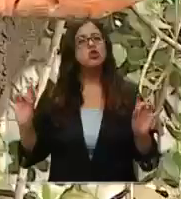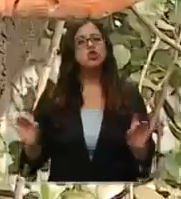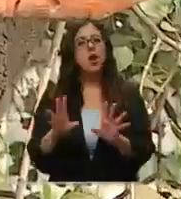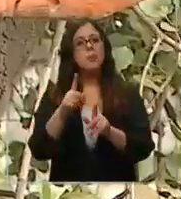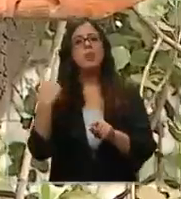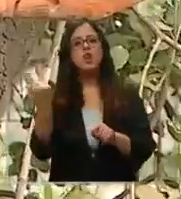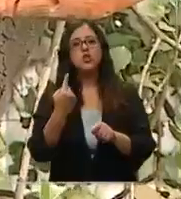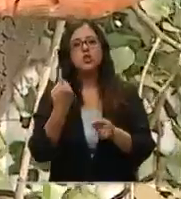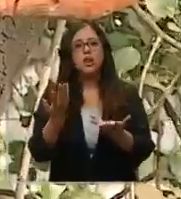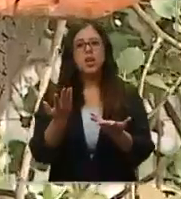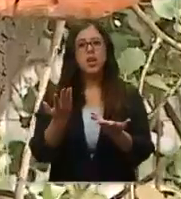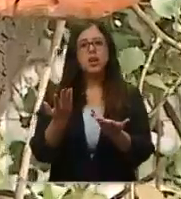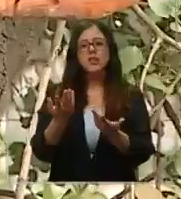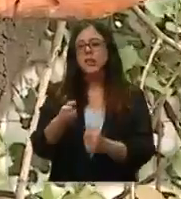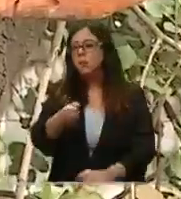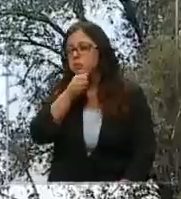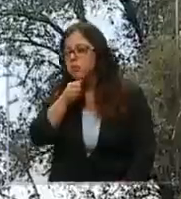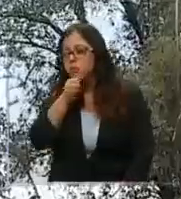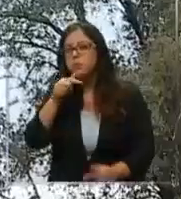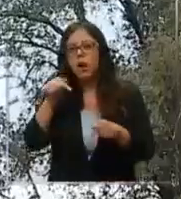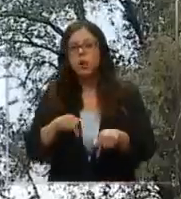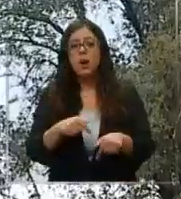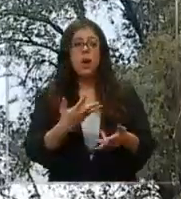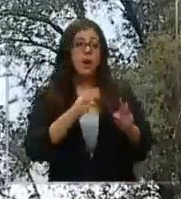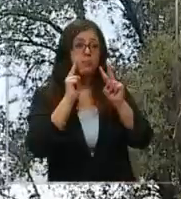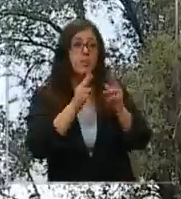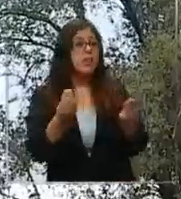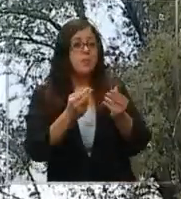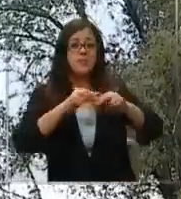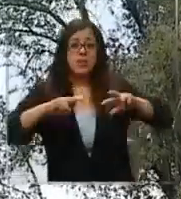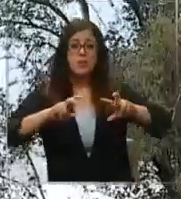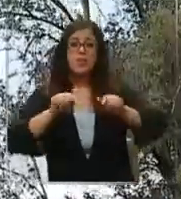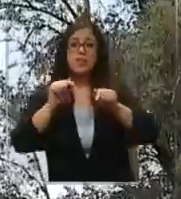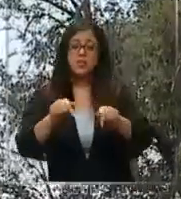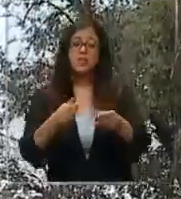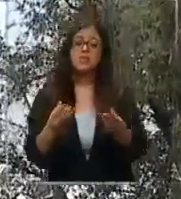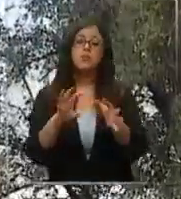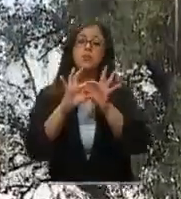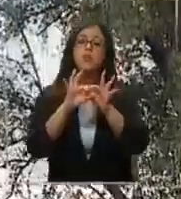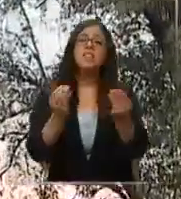podido obtener por ahora. Habrá que ver cómo se desarrolla esa investigación entonces. Gracias, Samuel. Buenas noches.